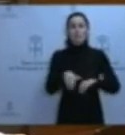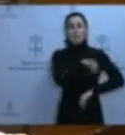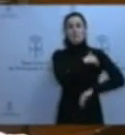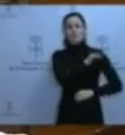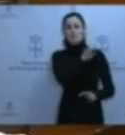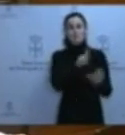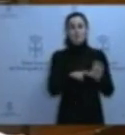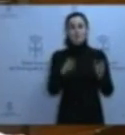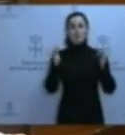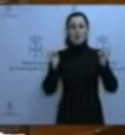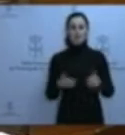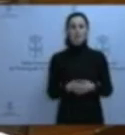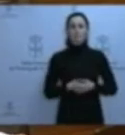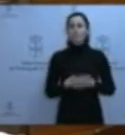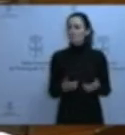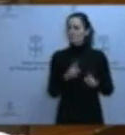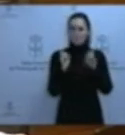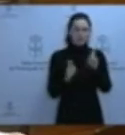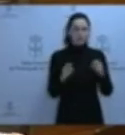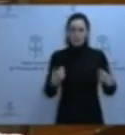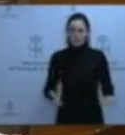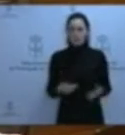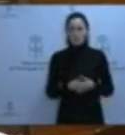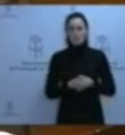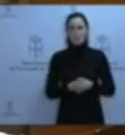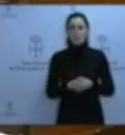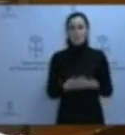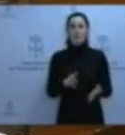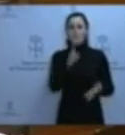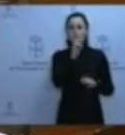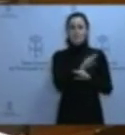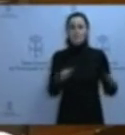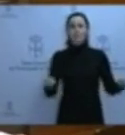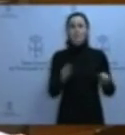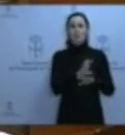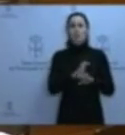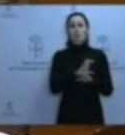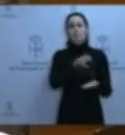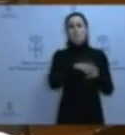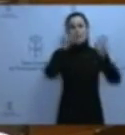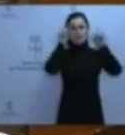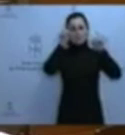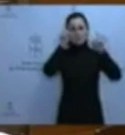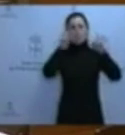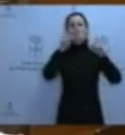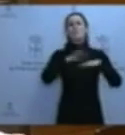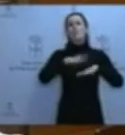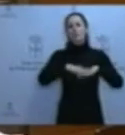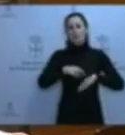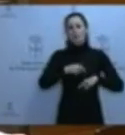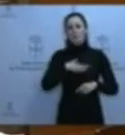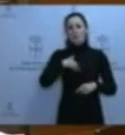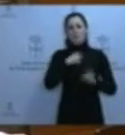en su centro. La pregunta sería, por tanto, por qué se ha guardado silencio desde la Consejería de Educación. Usted, consejero de